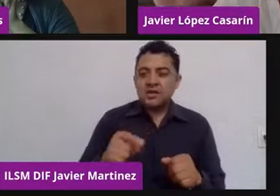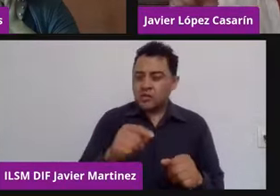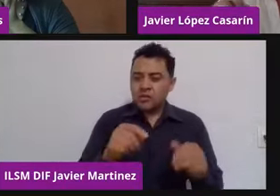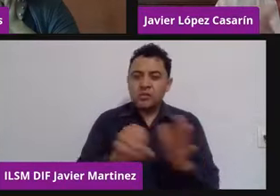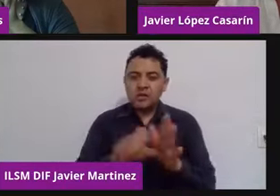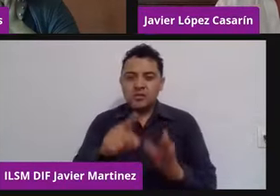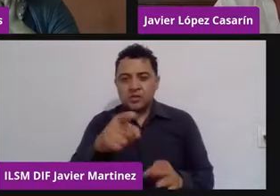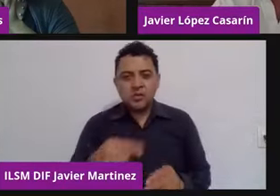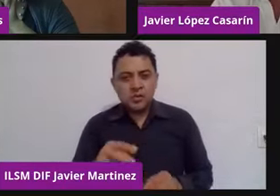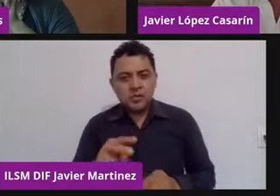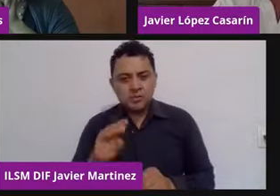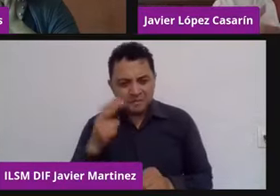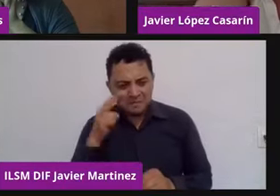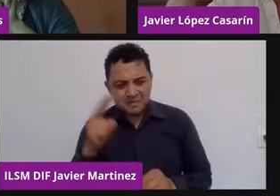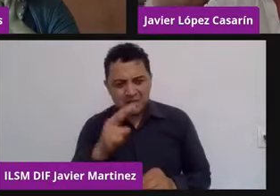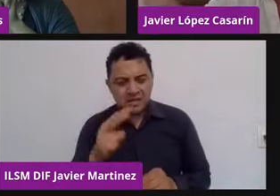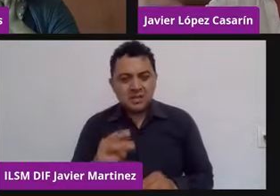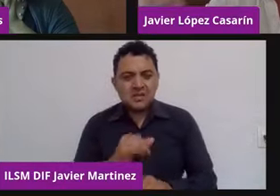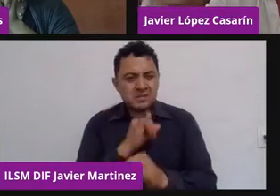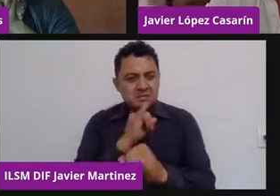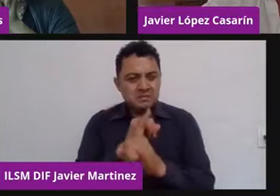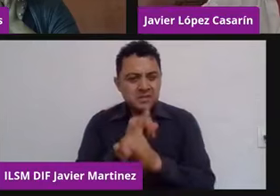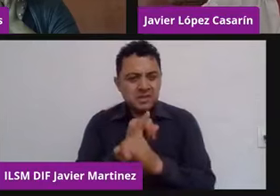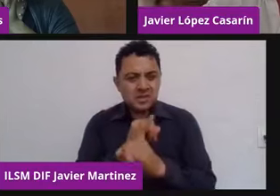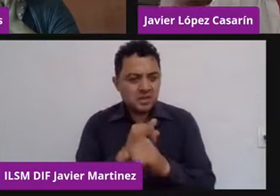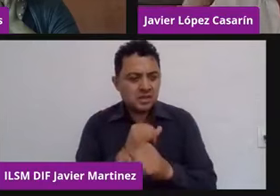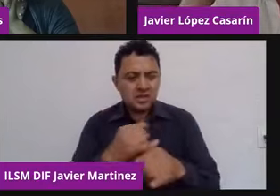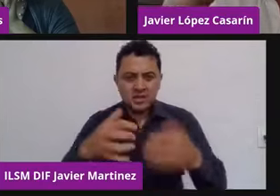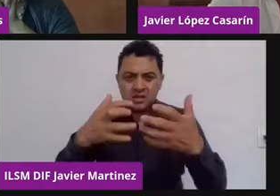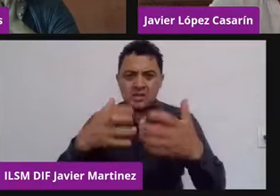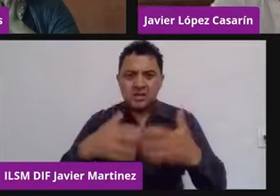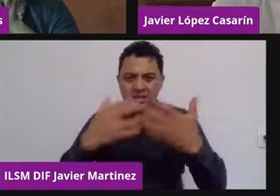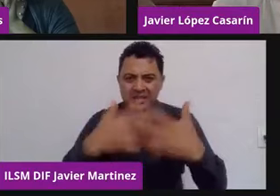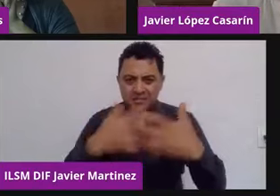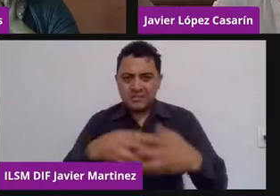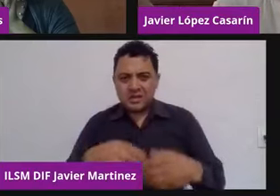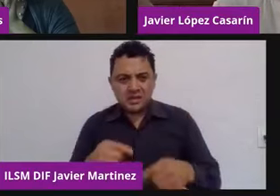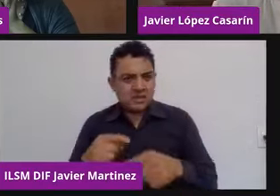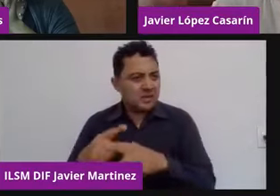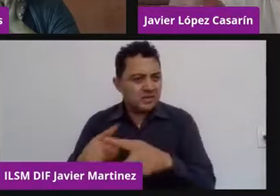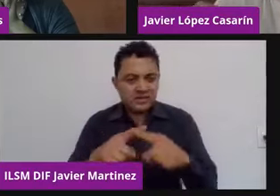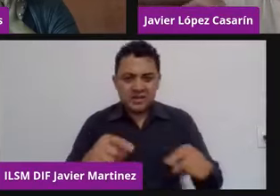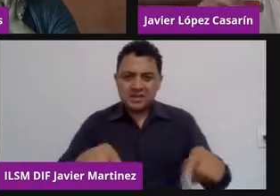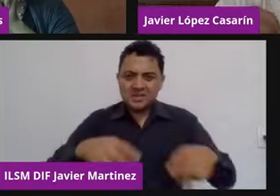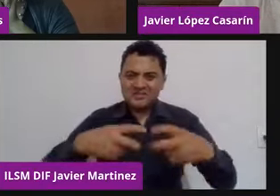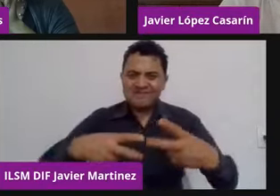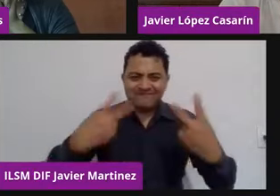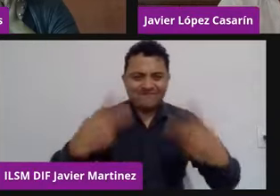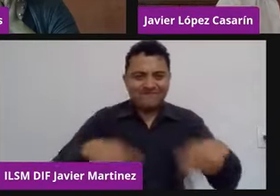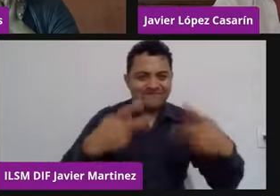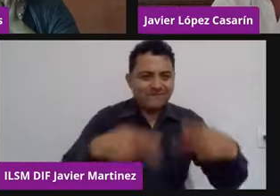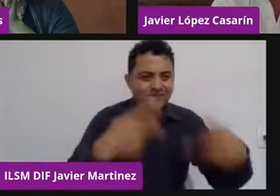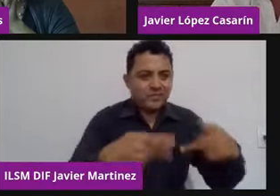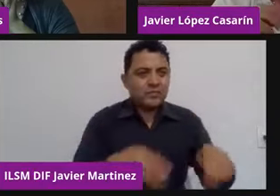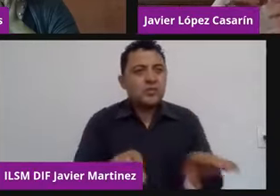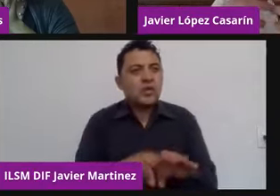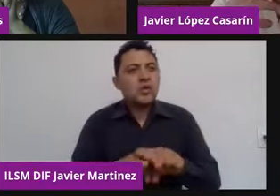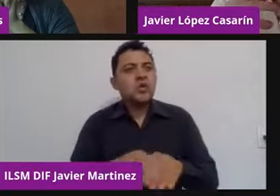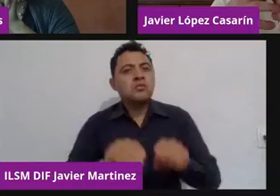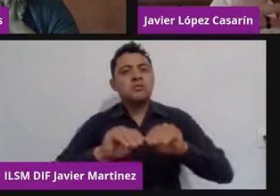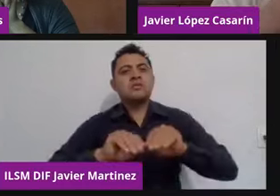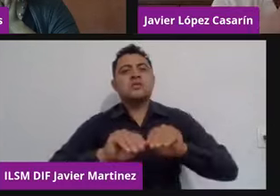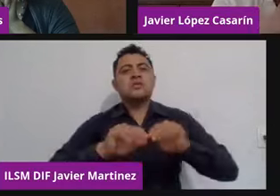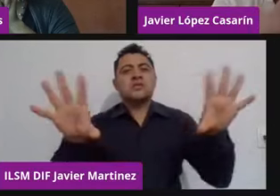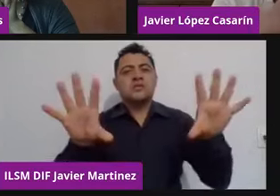cómo se están comportando las empresas para vender sus productos y servicios o acercártelos al consumidor. Entonces,